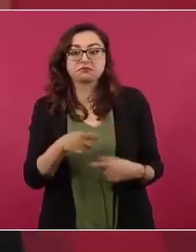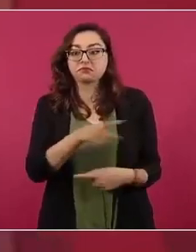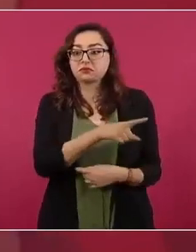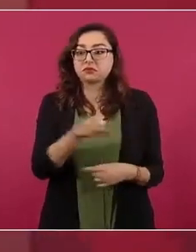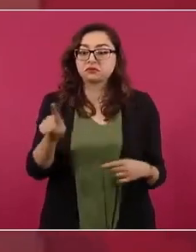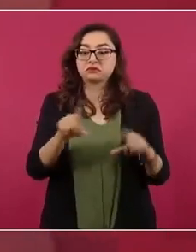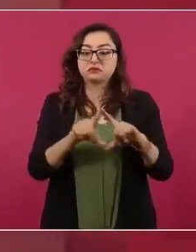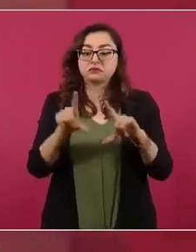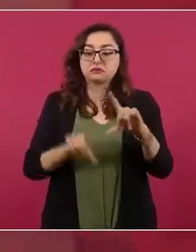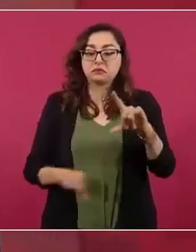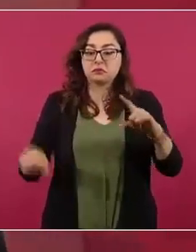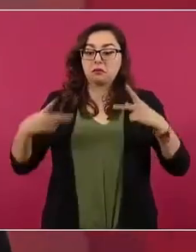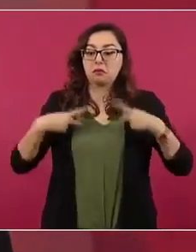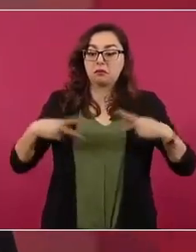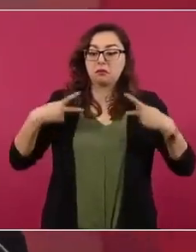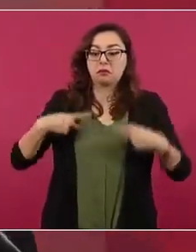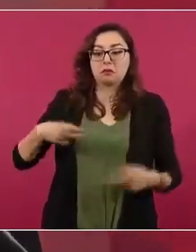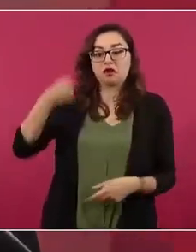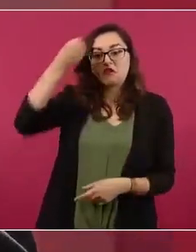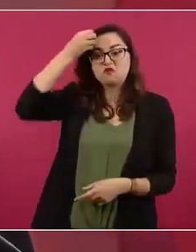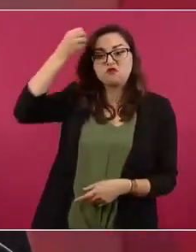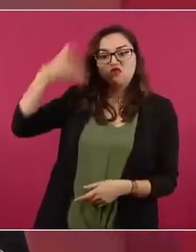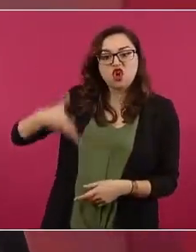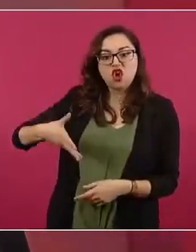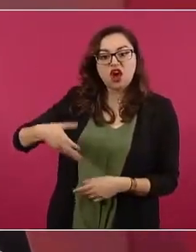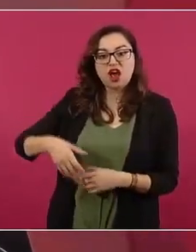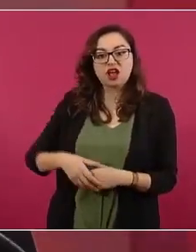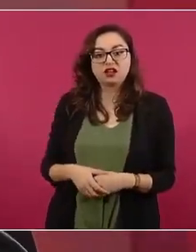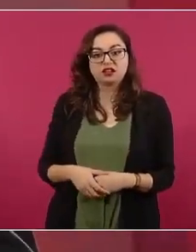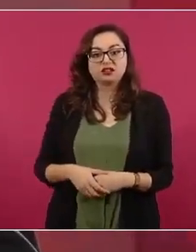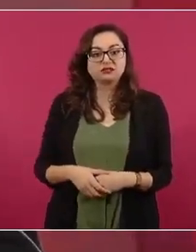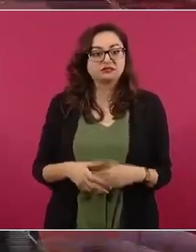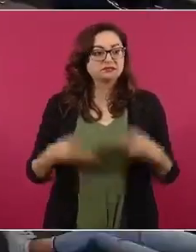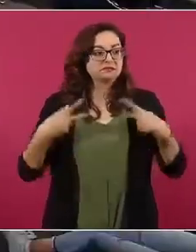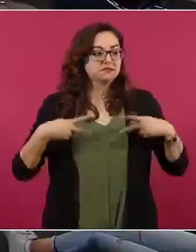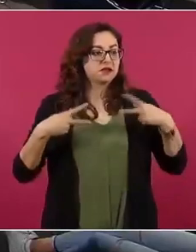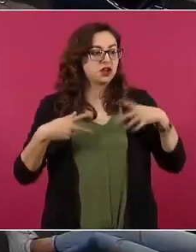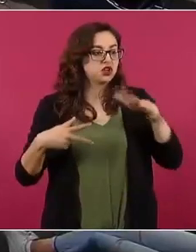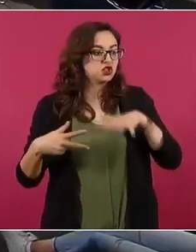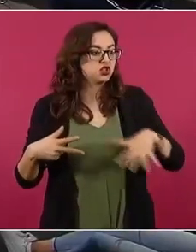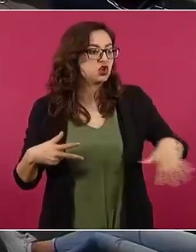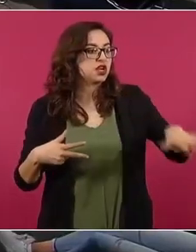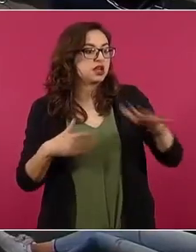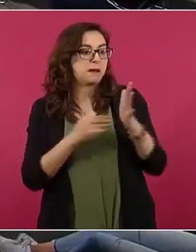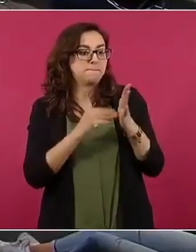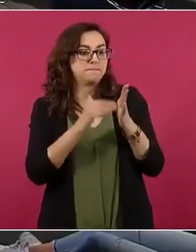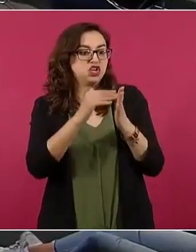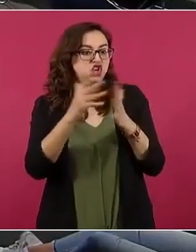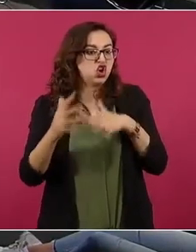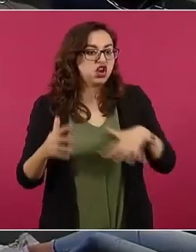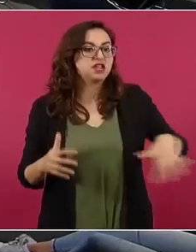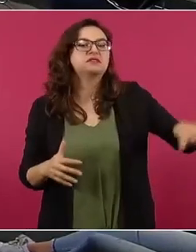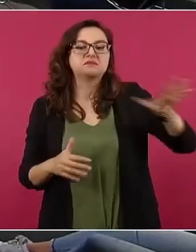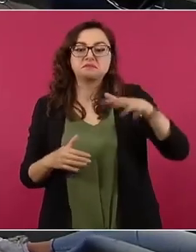flojos, millones de inteligentes. Que le pregunten a los mexicanos en Estados Unidos, Piensan así.